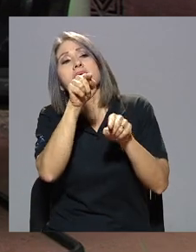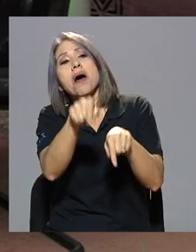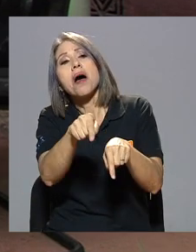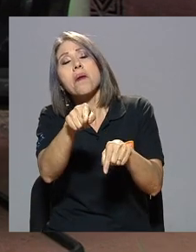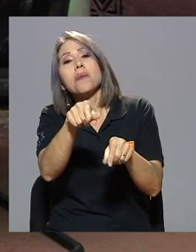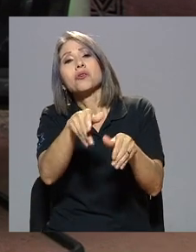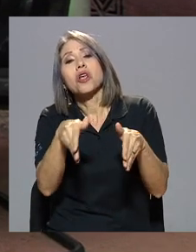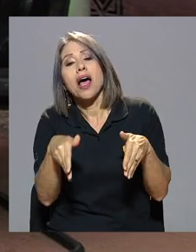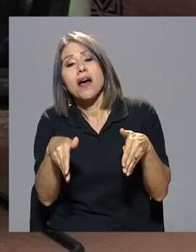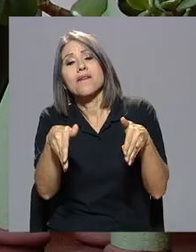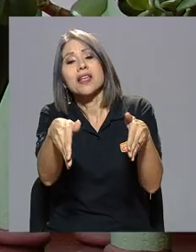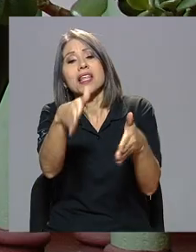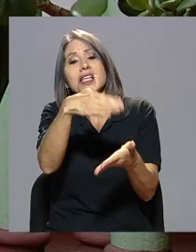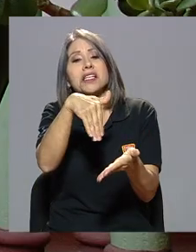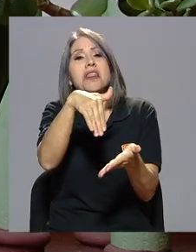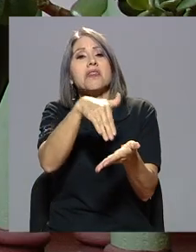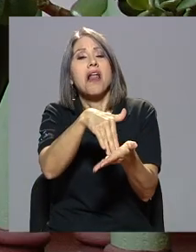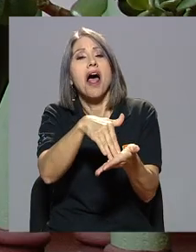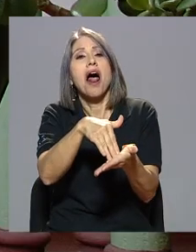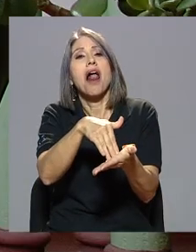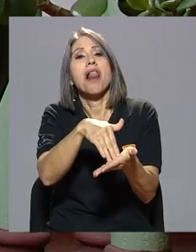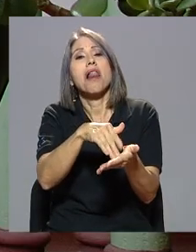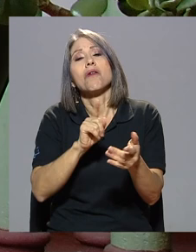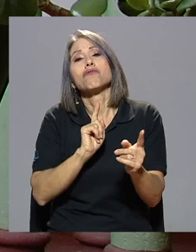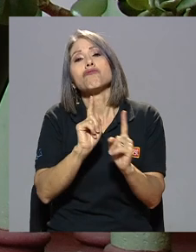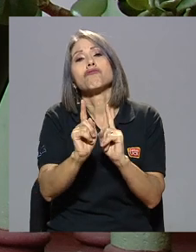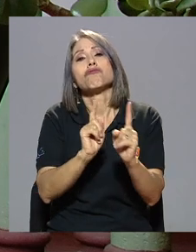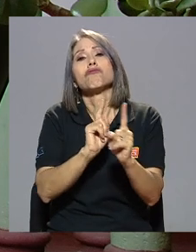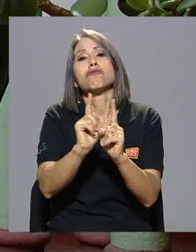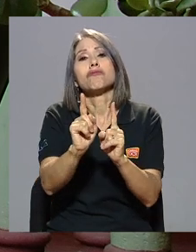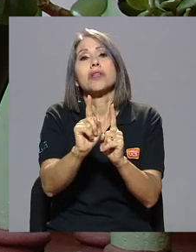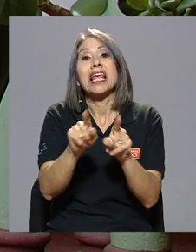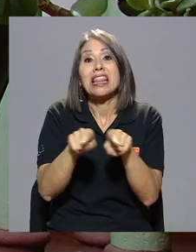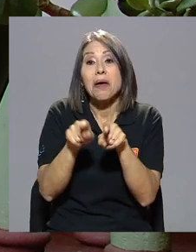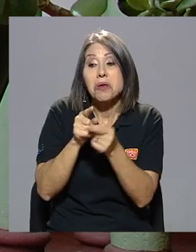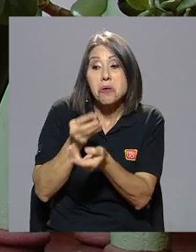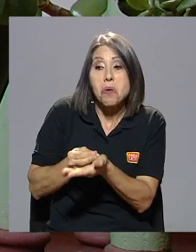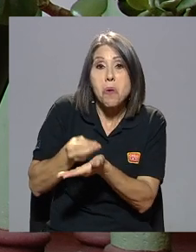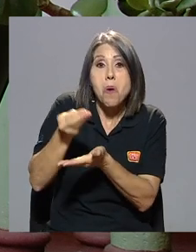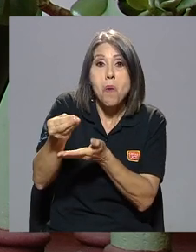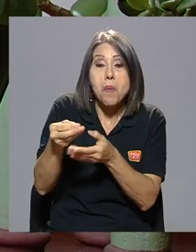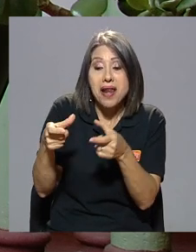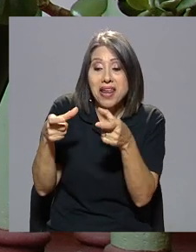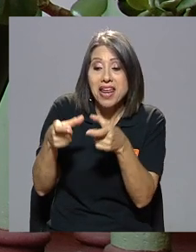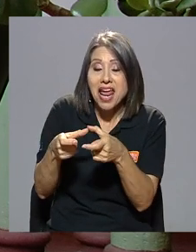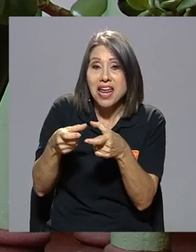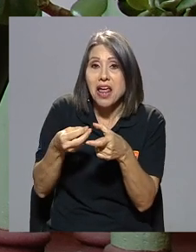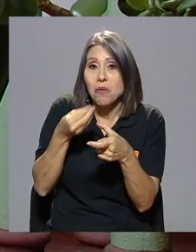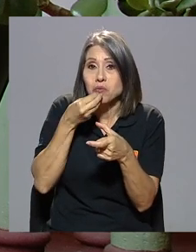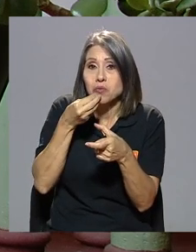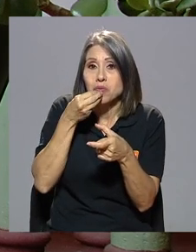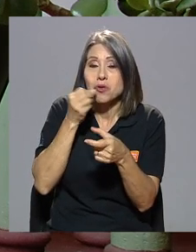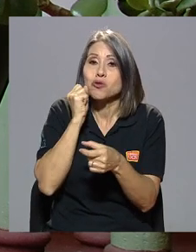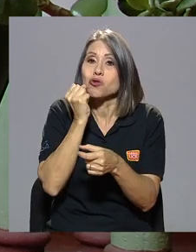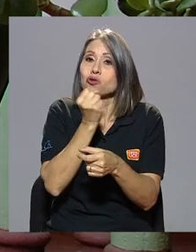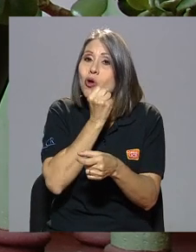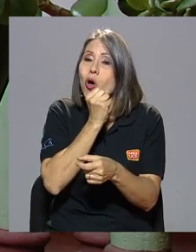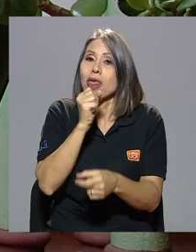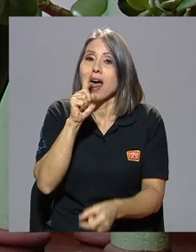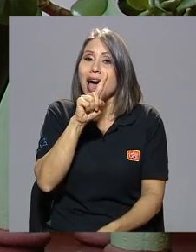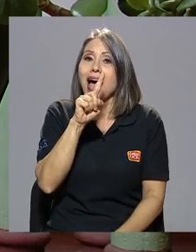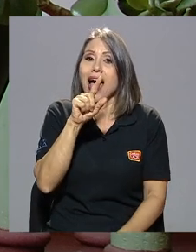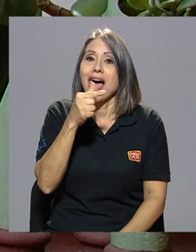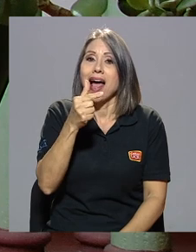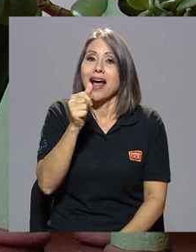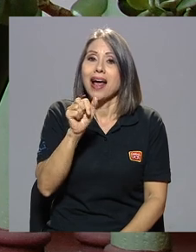la avenida central y a comernos un pedacillo de queque ahí en la soda de la Garza y recorríamos,